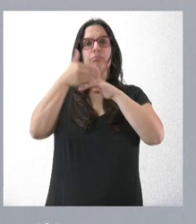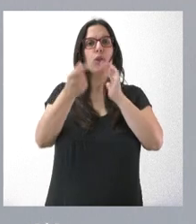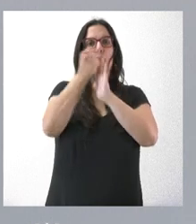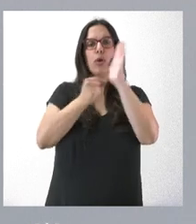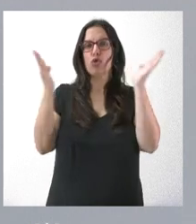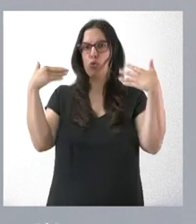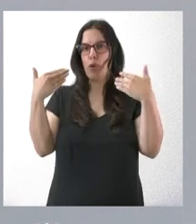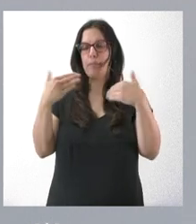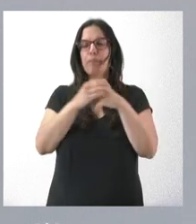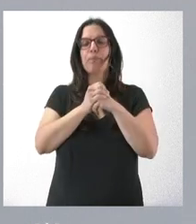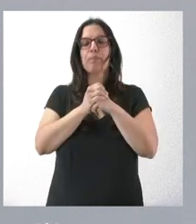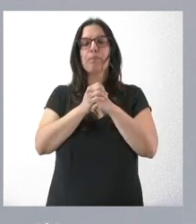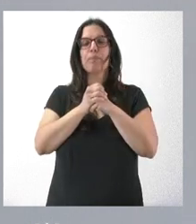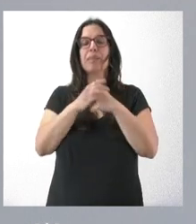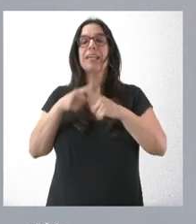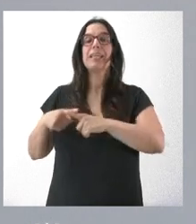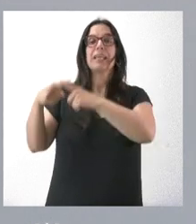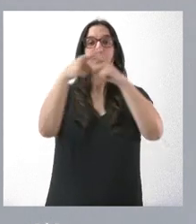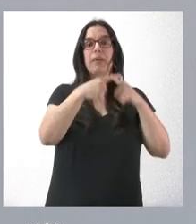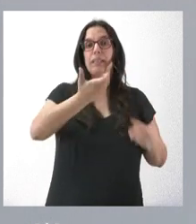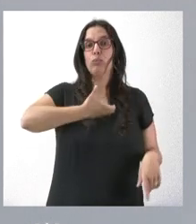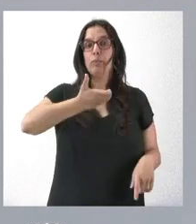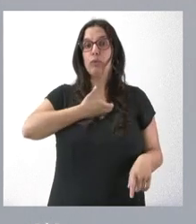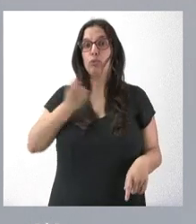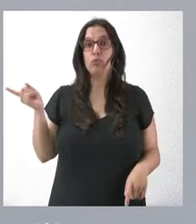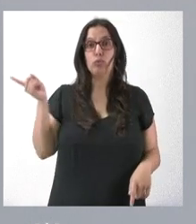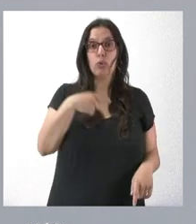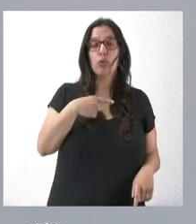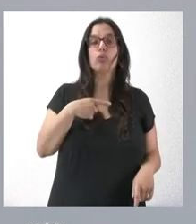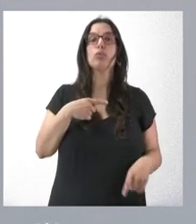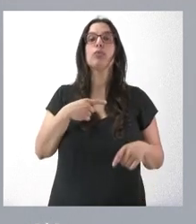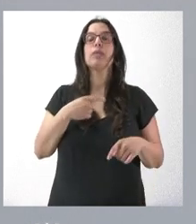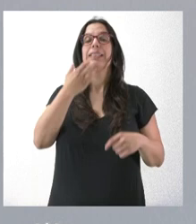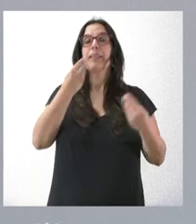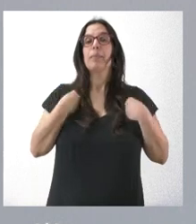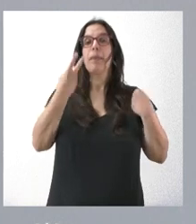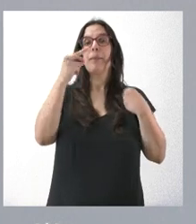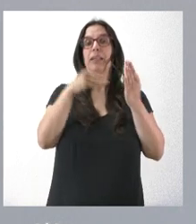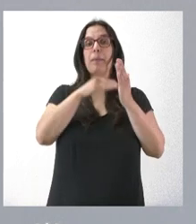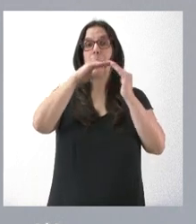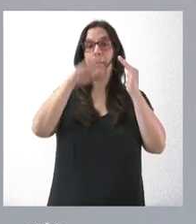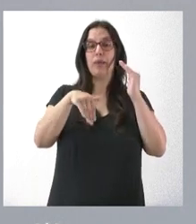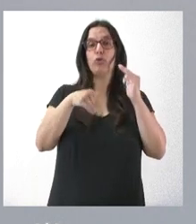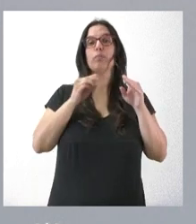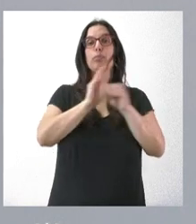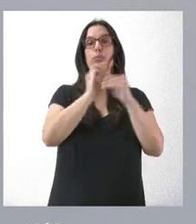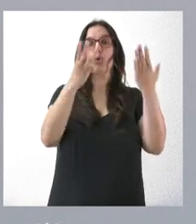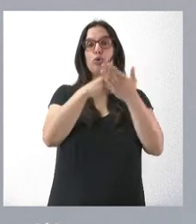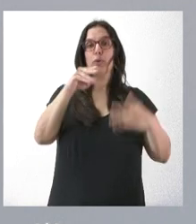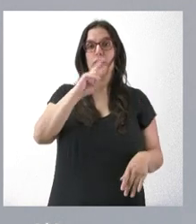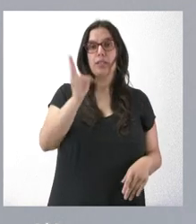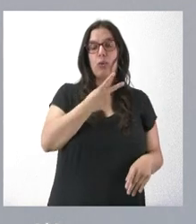Se distribuye entre las corporaciones locales. Los municipios de menos de 20.000 habitantes van a recibir 8 millones de euros.